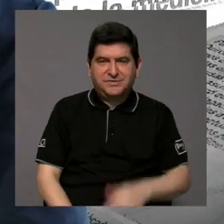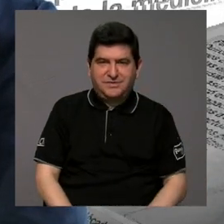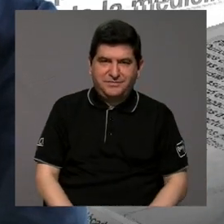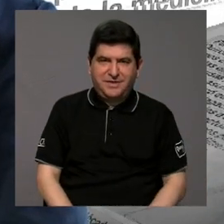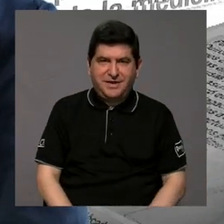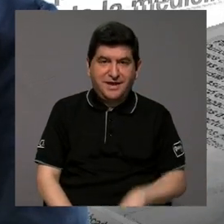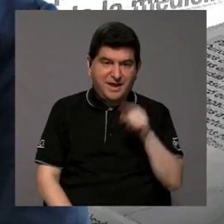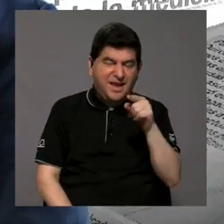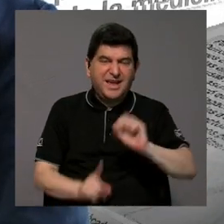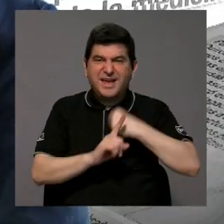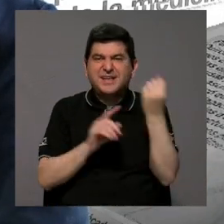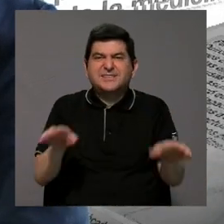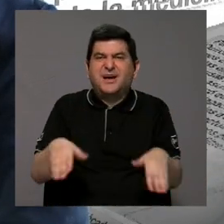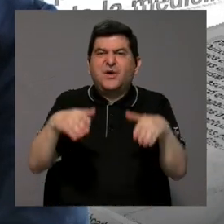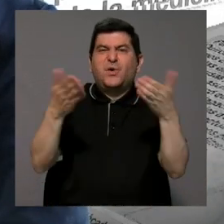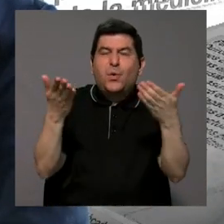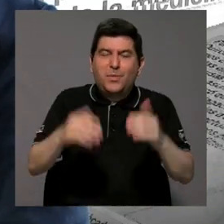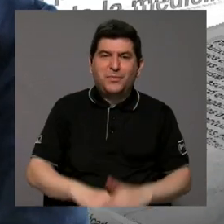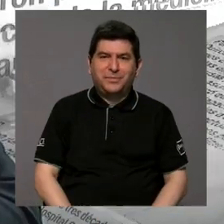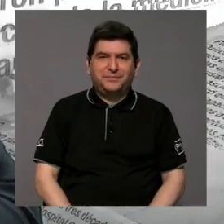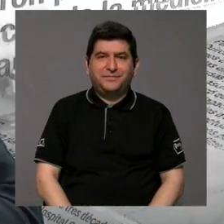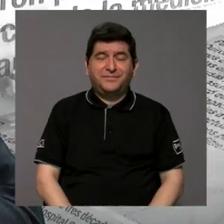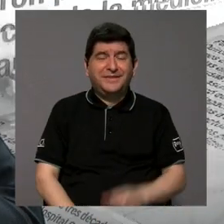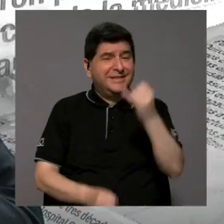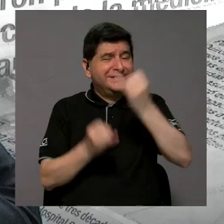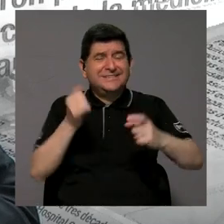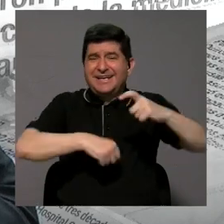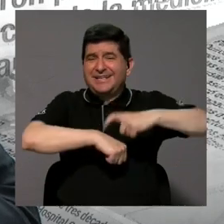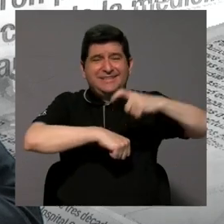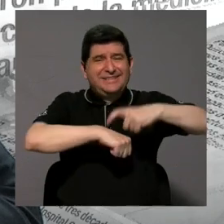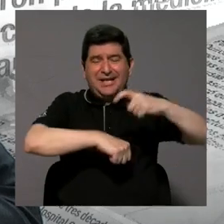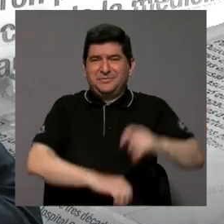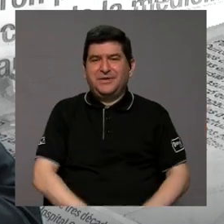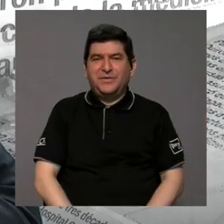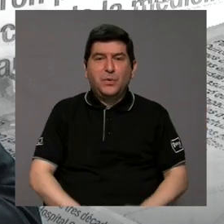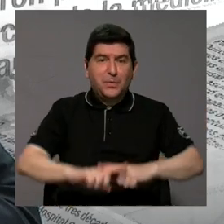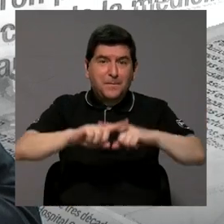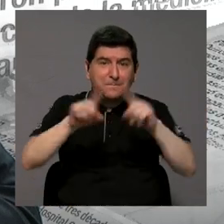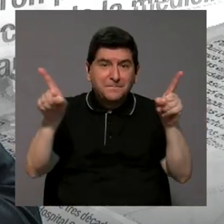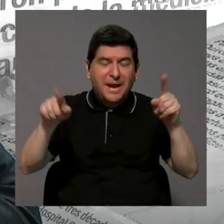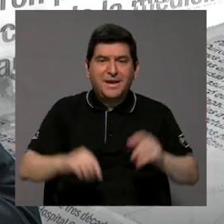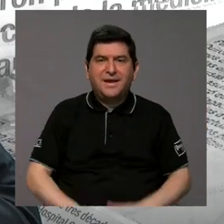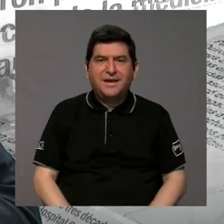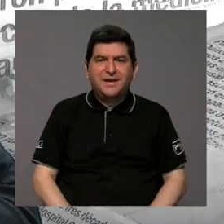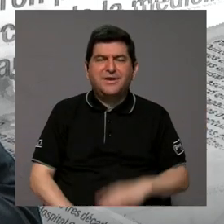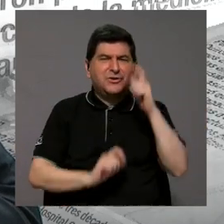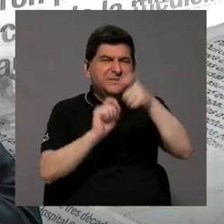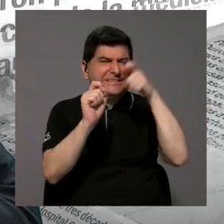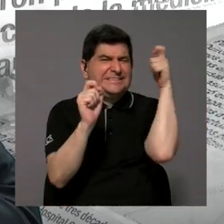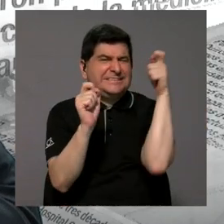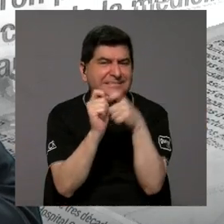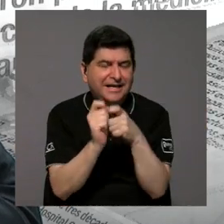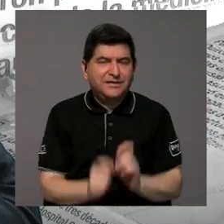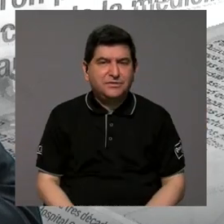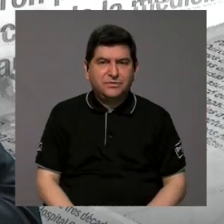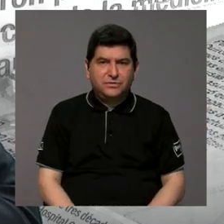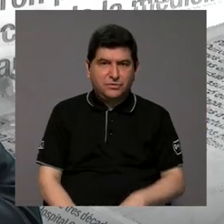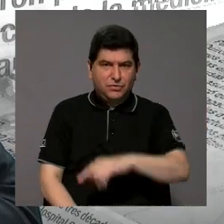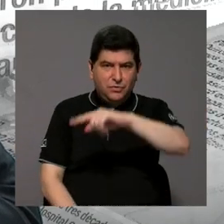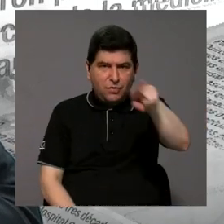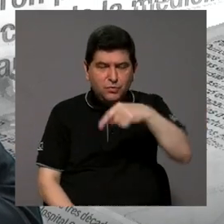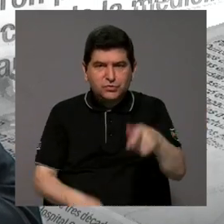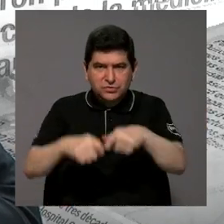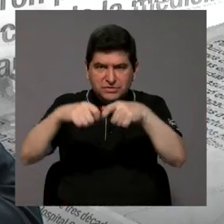cómo manejar esas situaciones prácticamente se nos fue el tiempo pero muy puntual ustedes